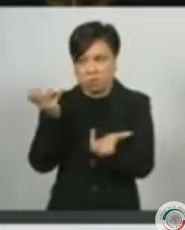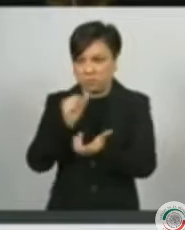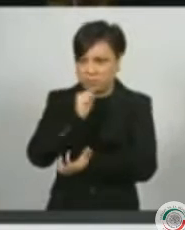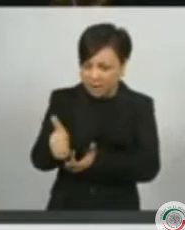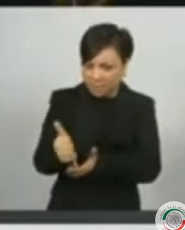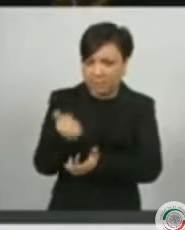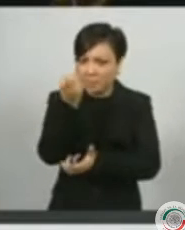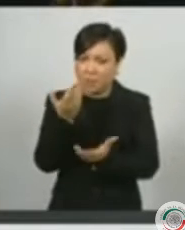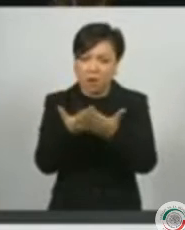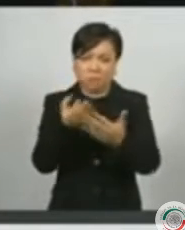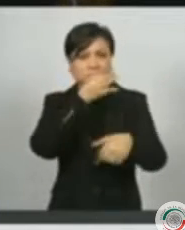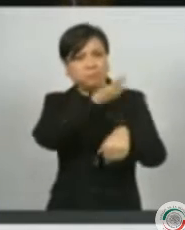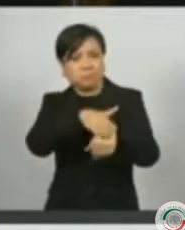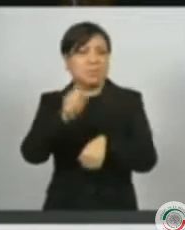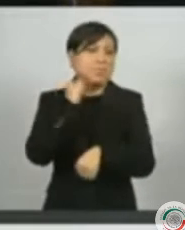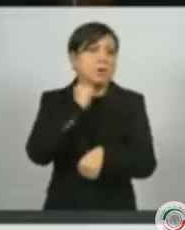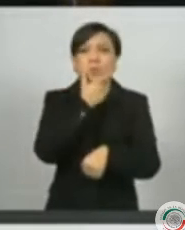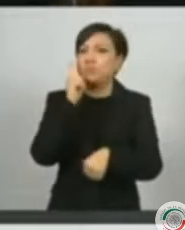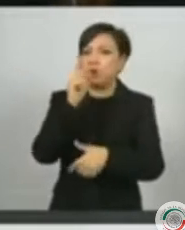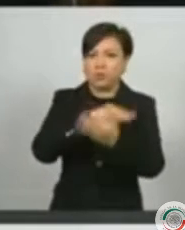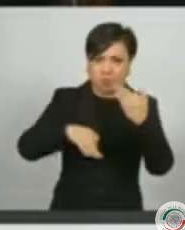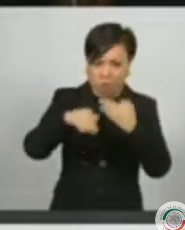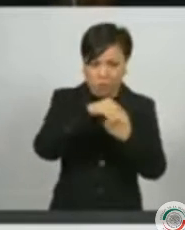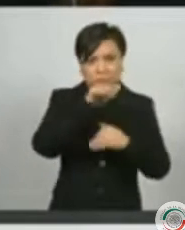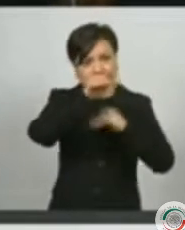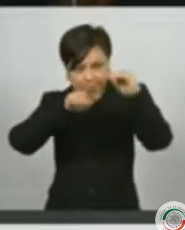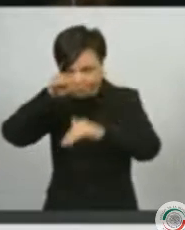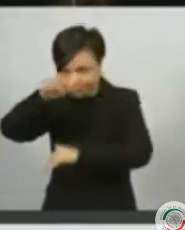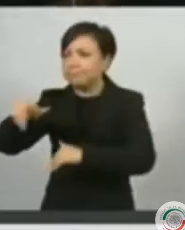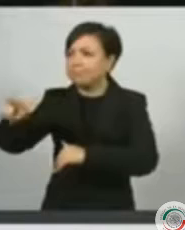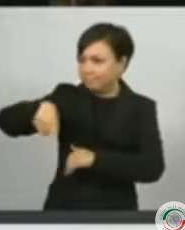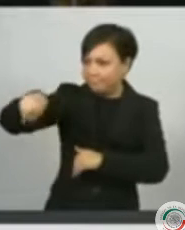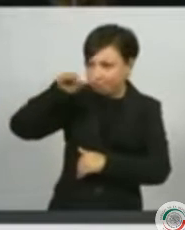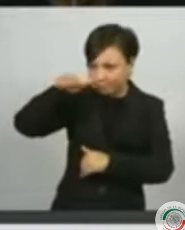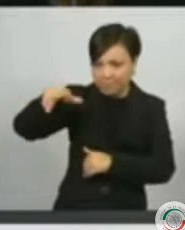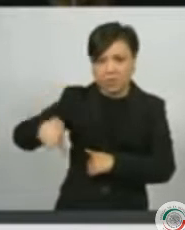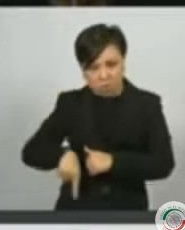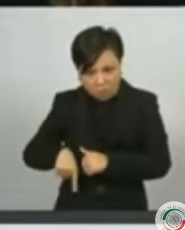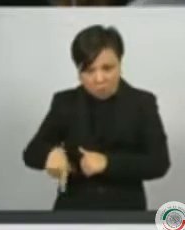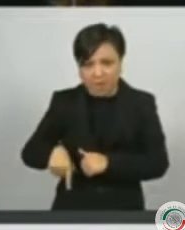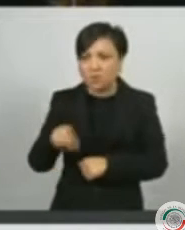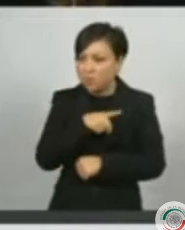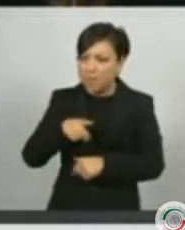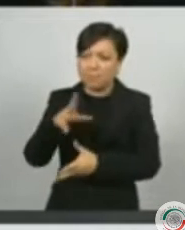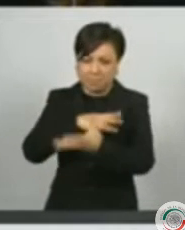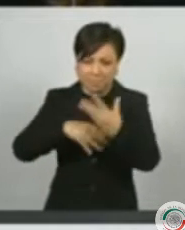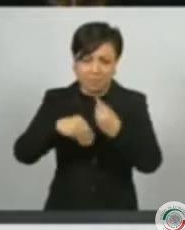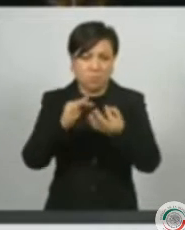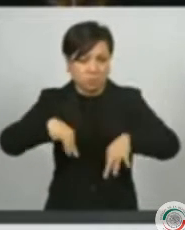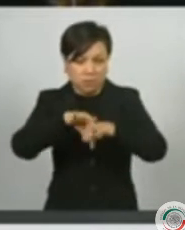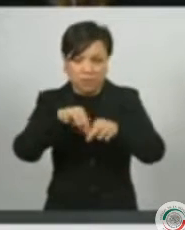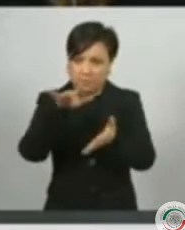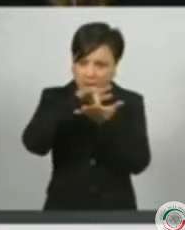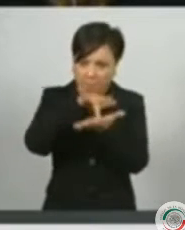a enfocar nuestros esfuerzos para conseguir que este gobierno brinde a la población el apoyo que necesita para sobrevida la pandemia.